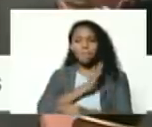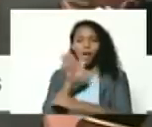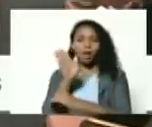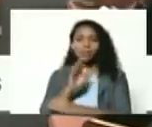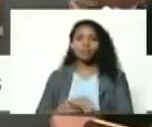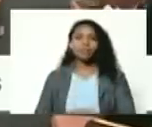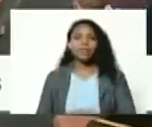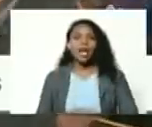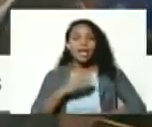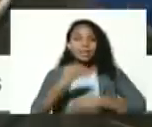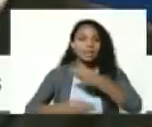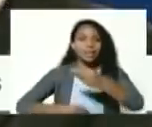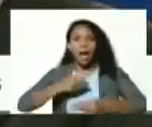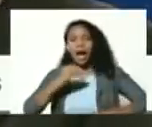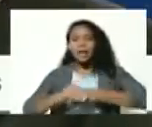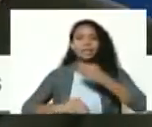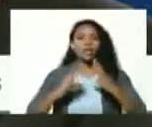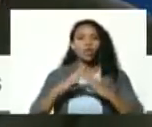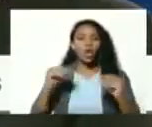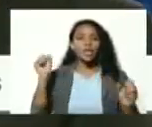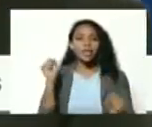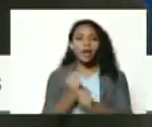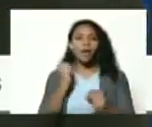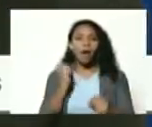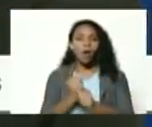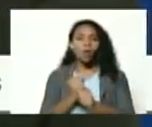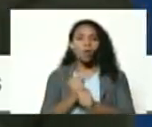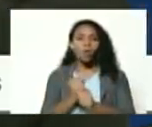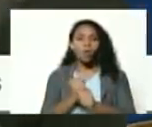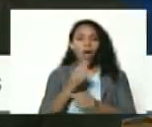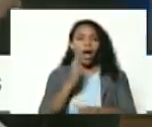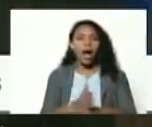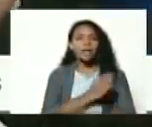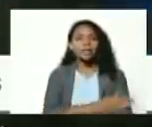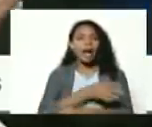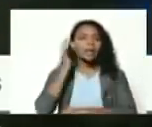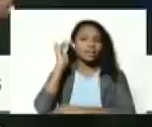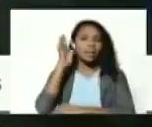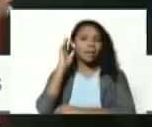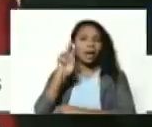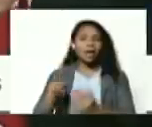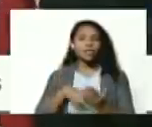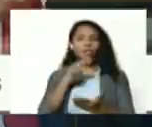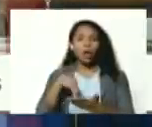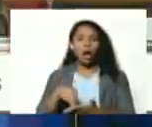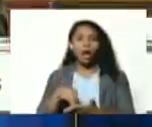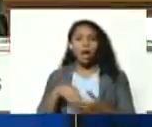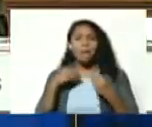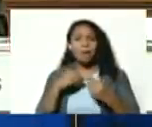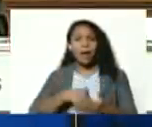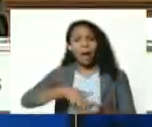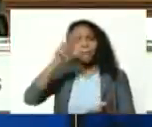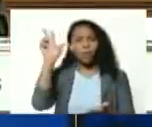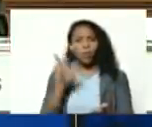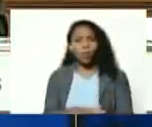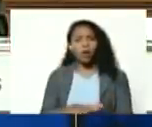procedase a hacer todas las gestiones ante la Asamblea Nacional para aprobar